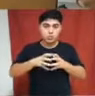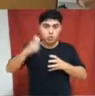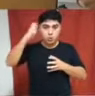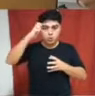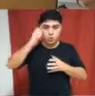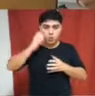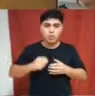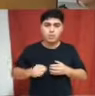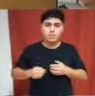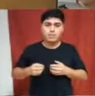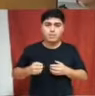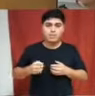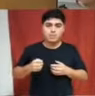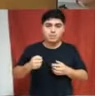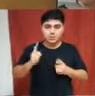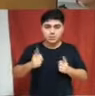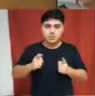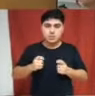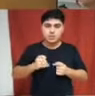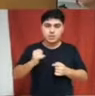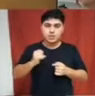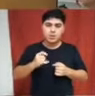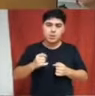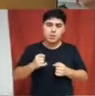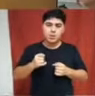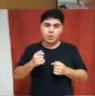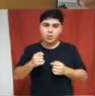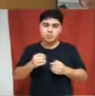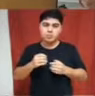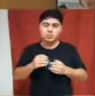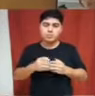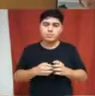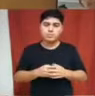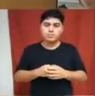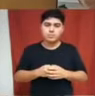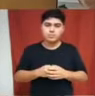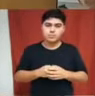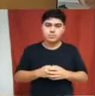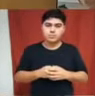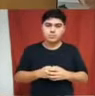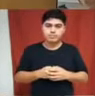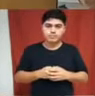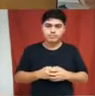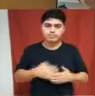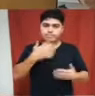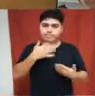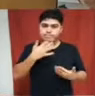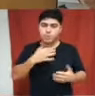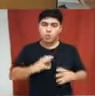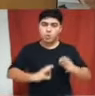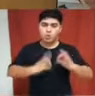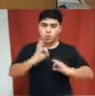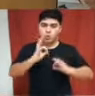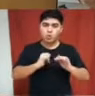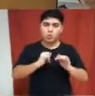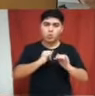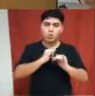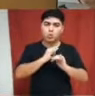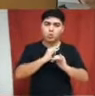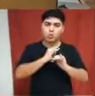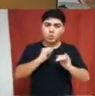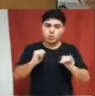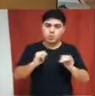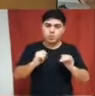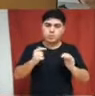que decimos siempre la minoría constructiva, entendemos que los proyectos de comunicación que se presentan